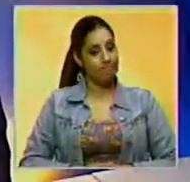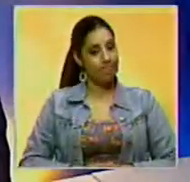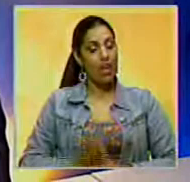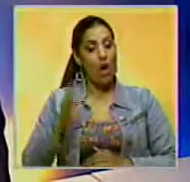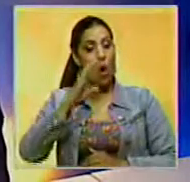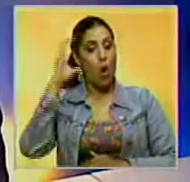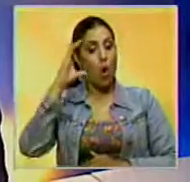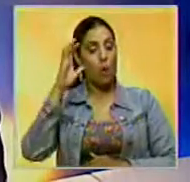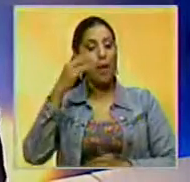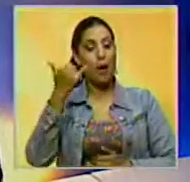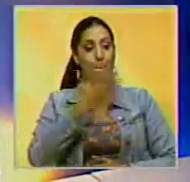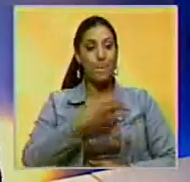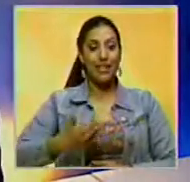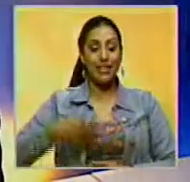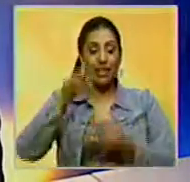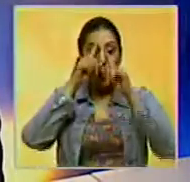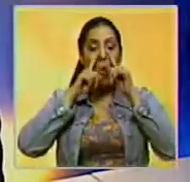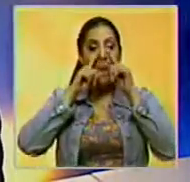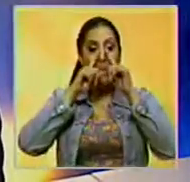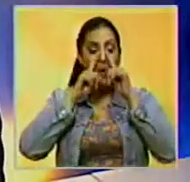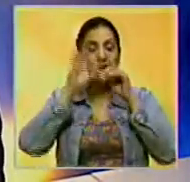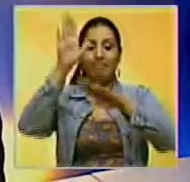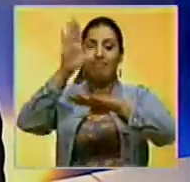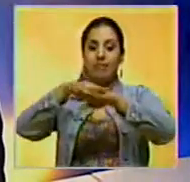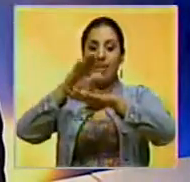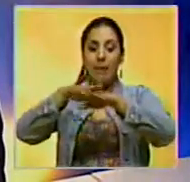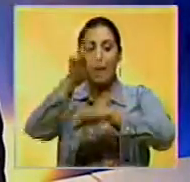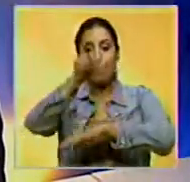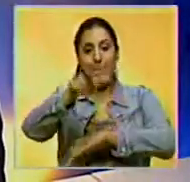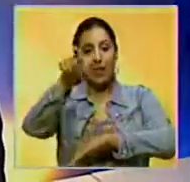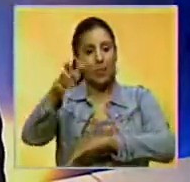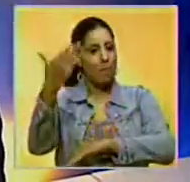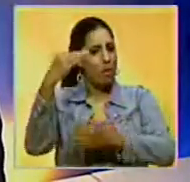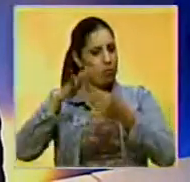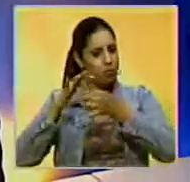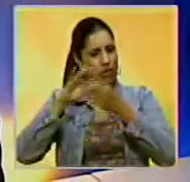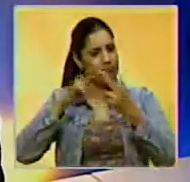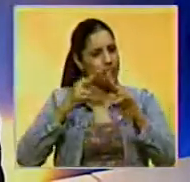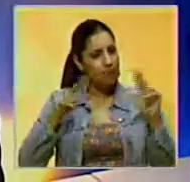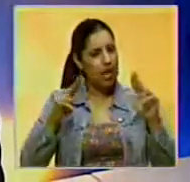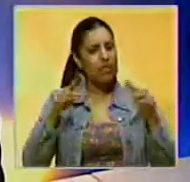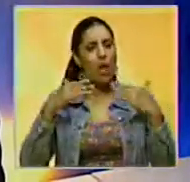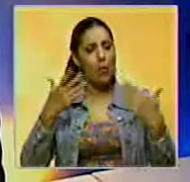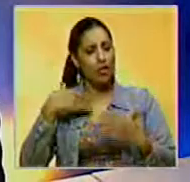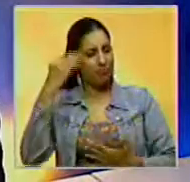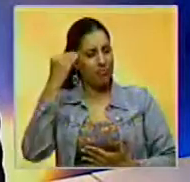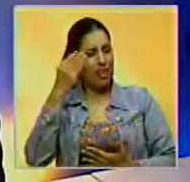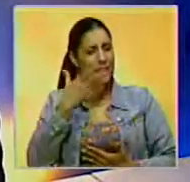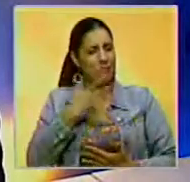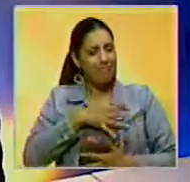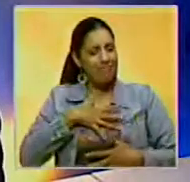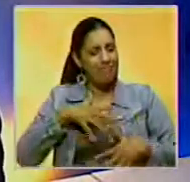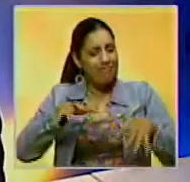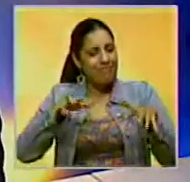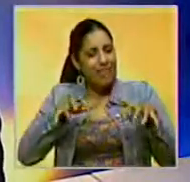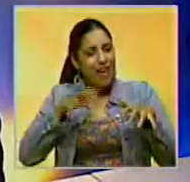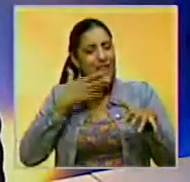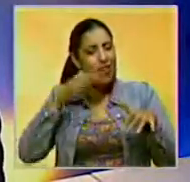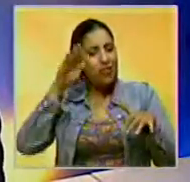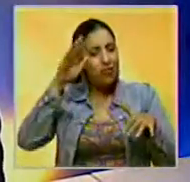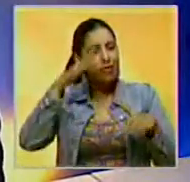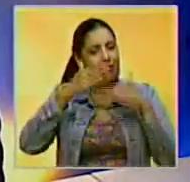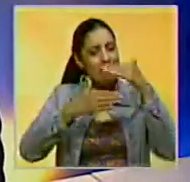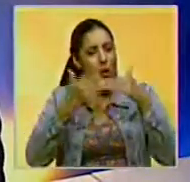En Colombia, el presidente Juan Manuel Santos llamó a sus ciudadanos a unirse a la paz, a la cual consideró como el anhelo y futura realidad de